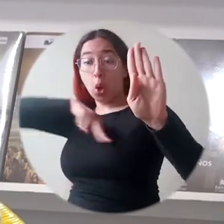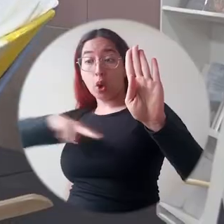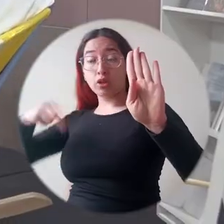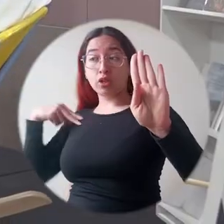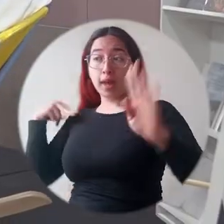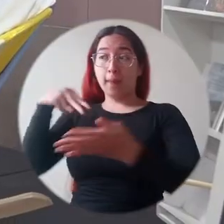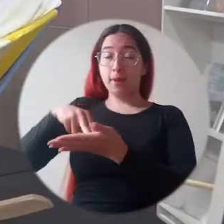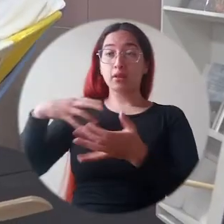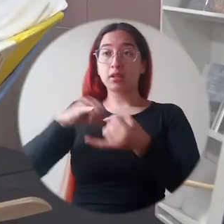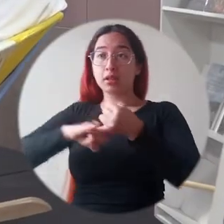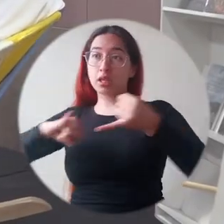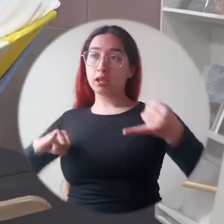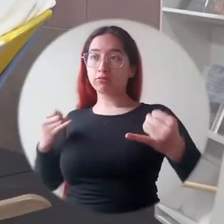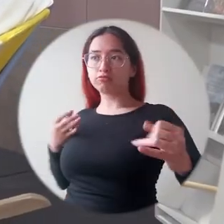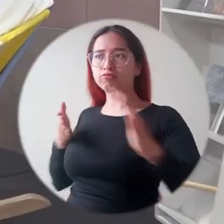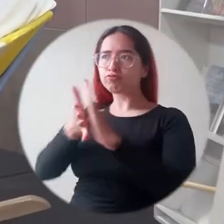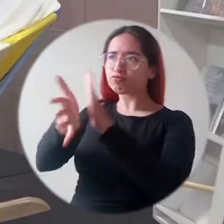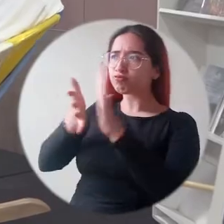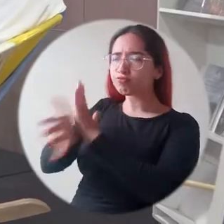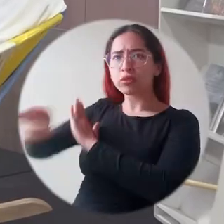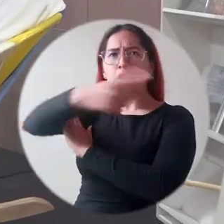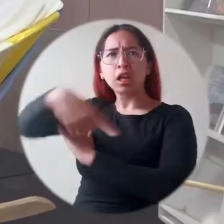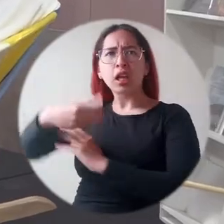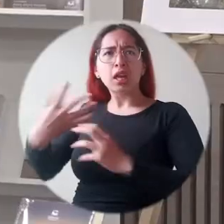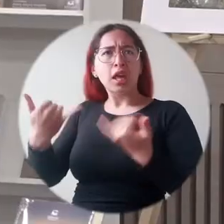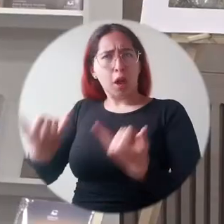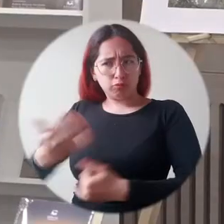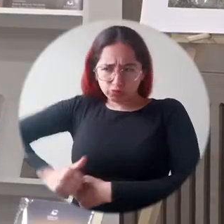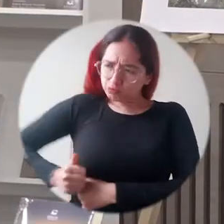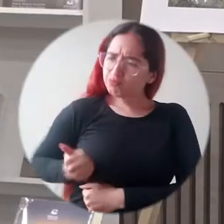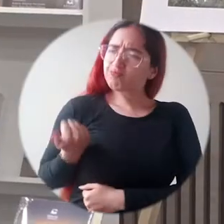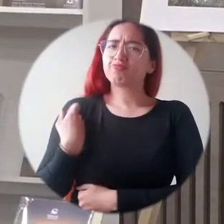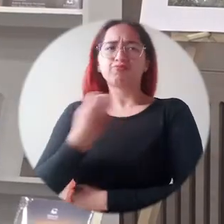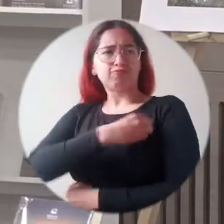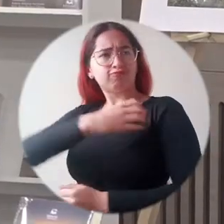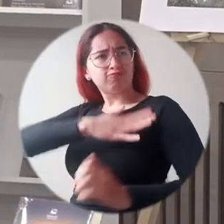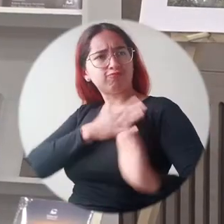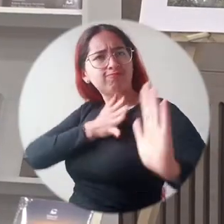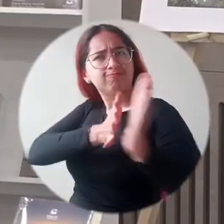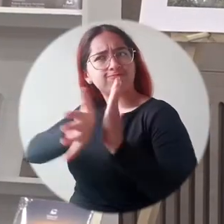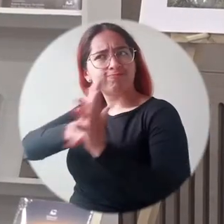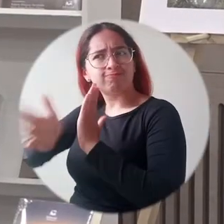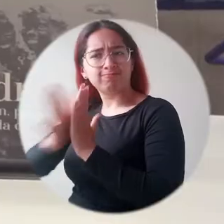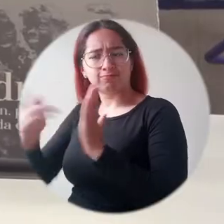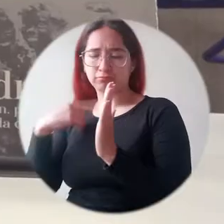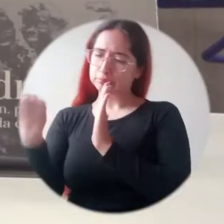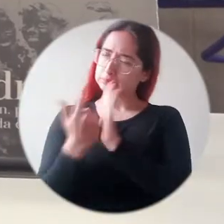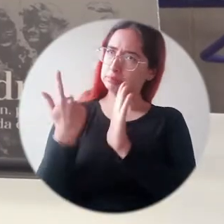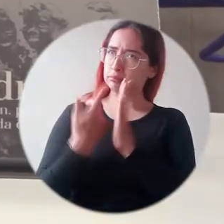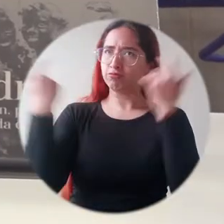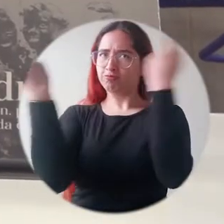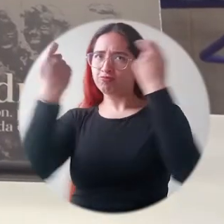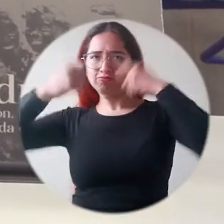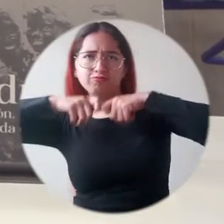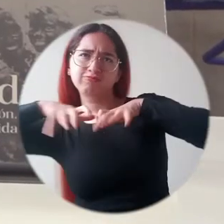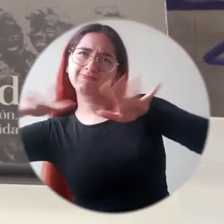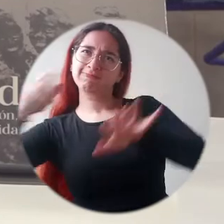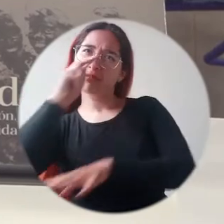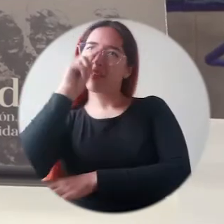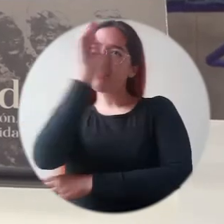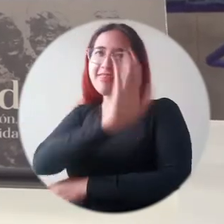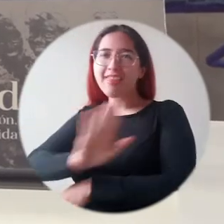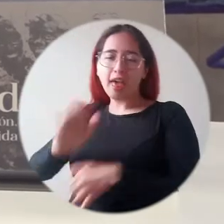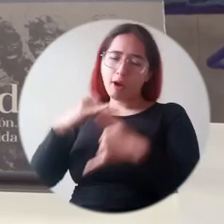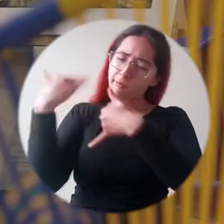escritores independientes, muchas veces tengamos la oportunidad de que nuestras obras se destaquen en el contexto nacional